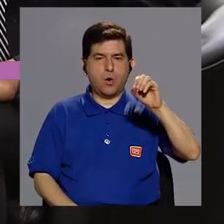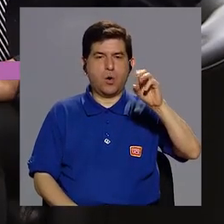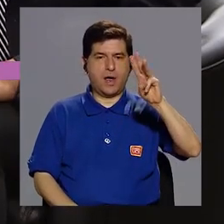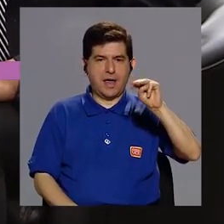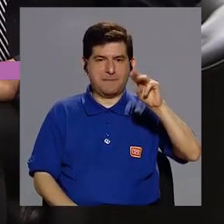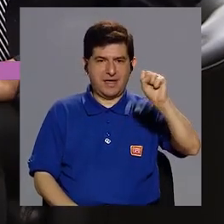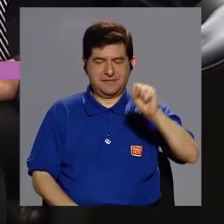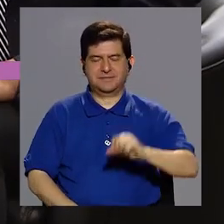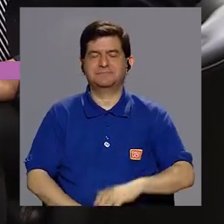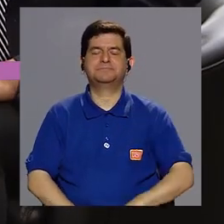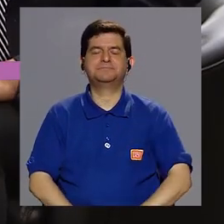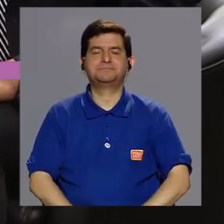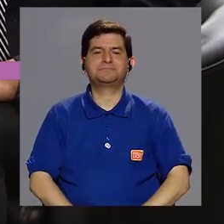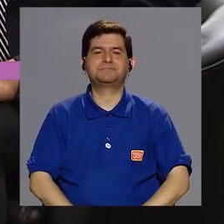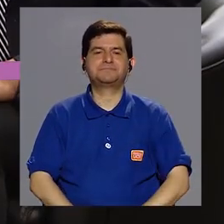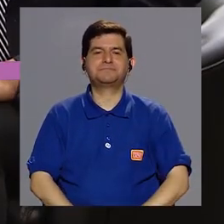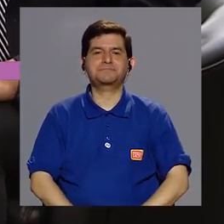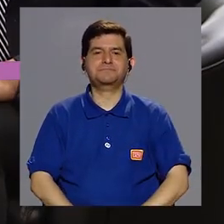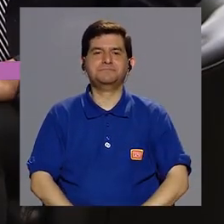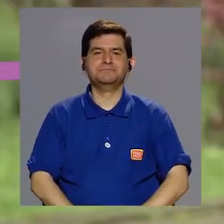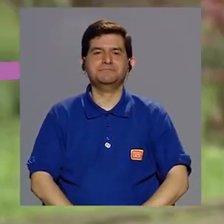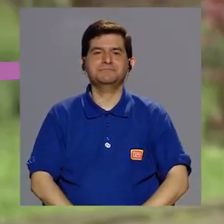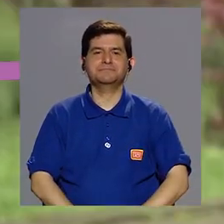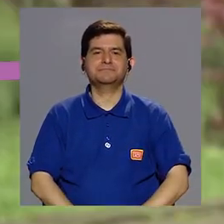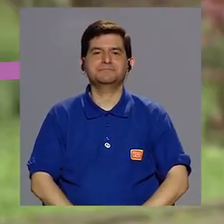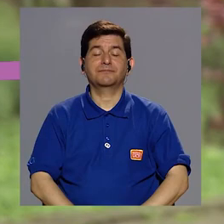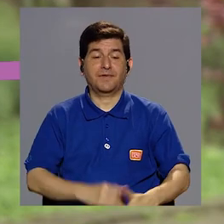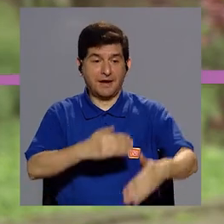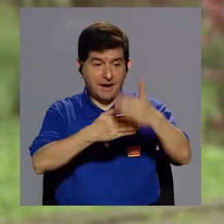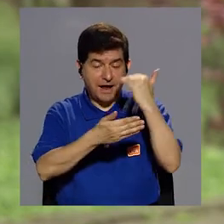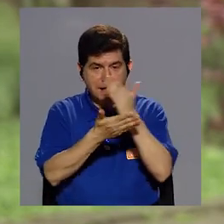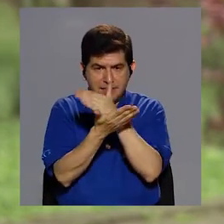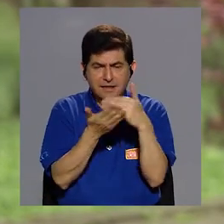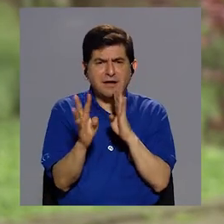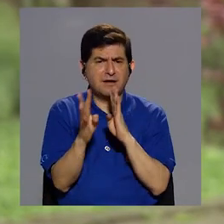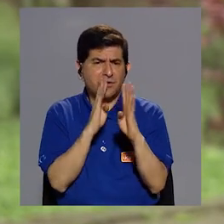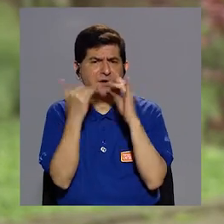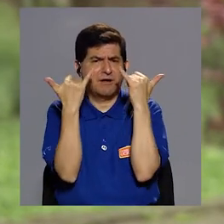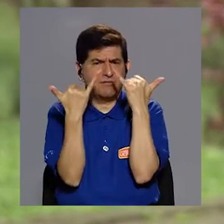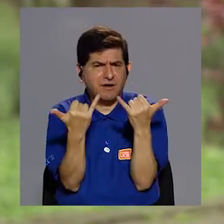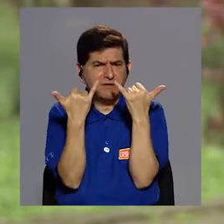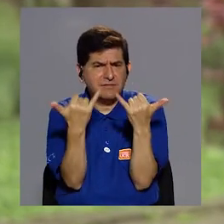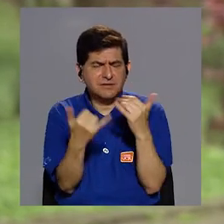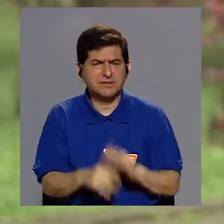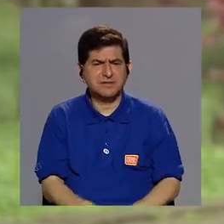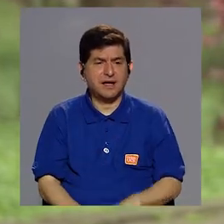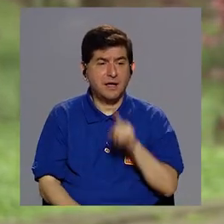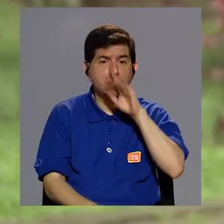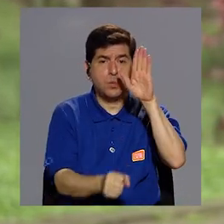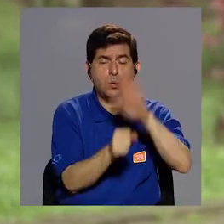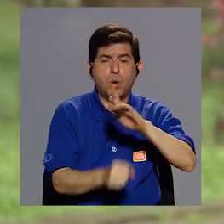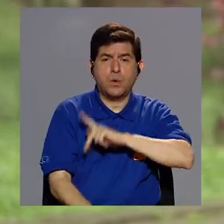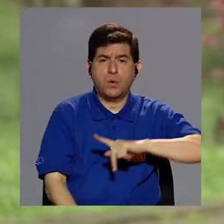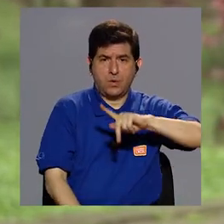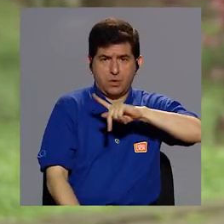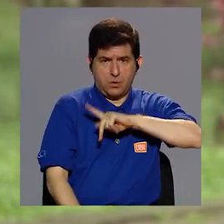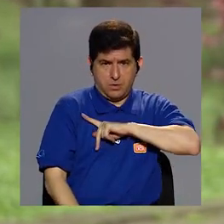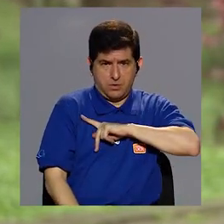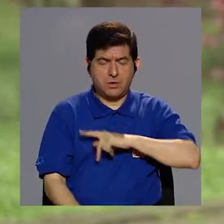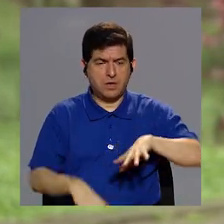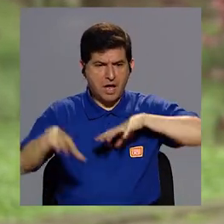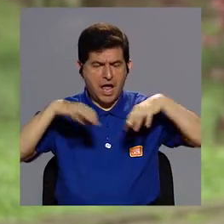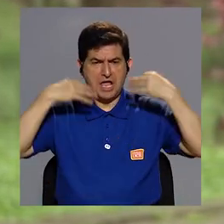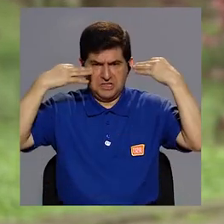y la Organización Mundial de la Salud. Bueno, en el bloque pasado hablamos un poco de ese compromiso